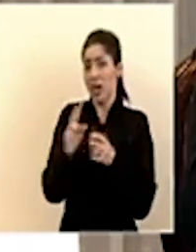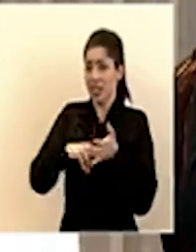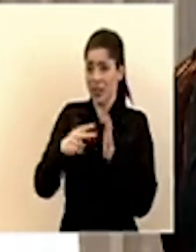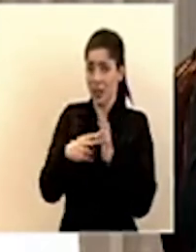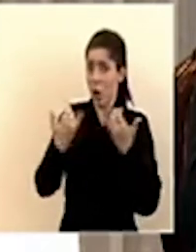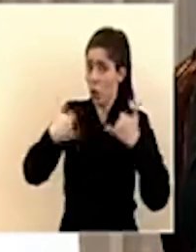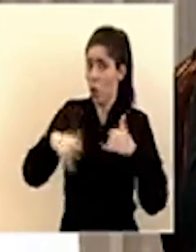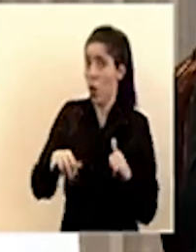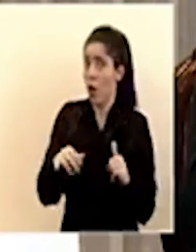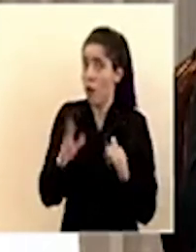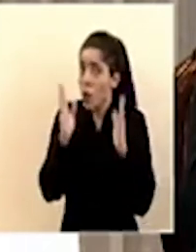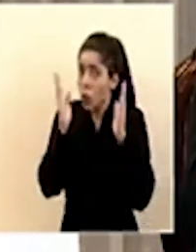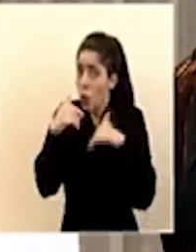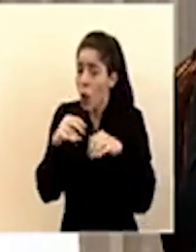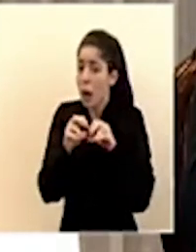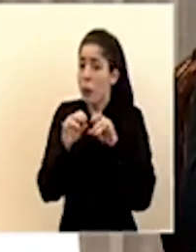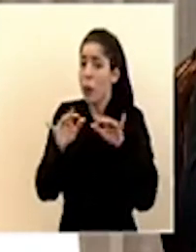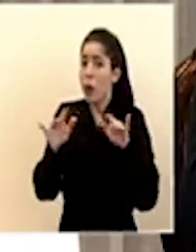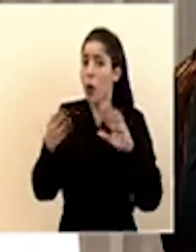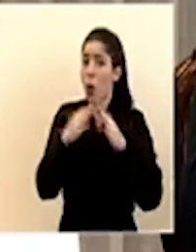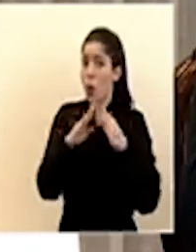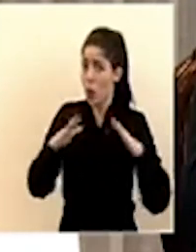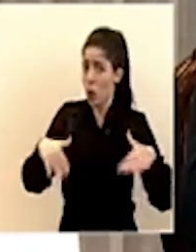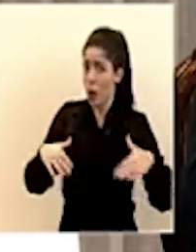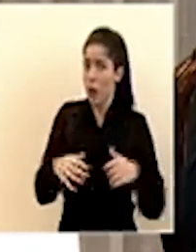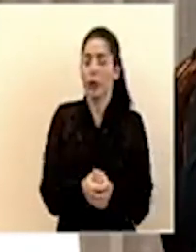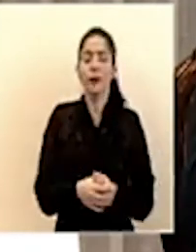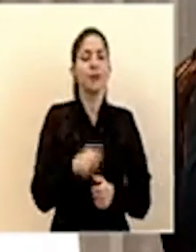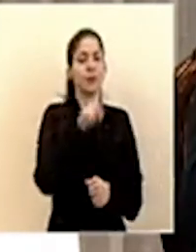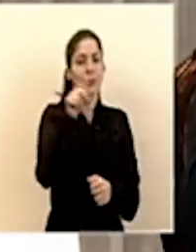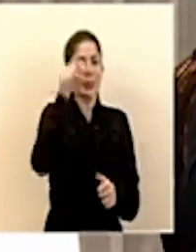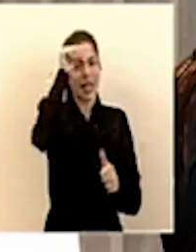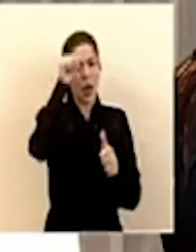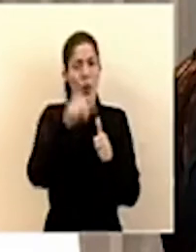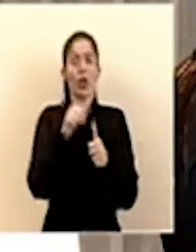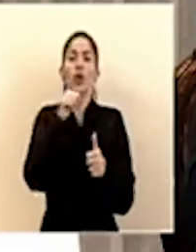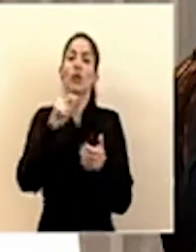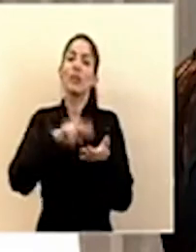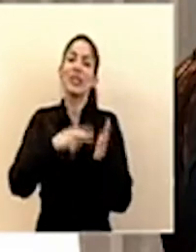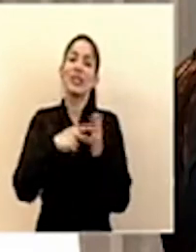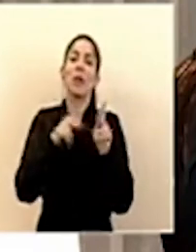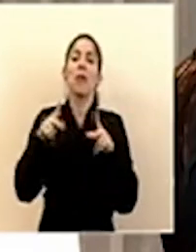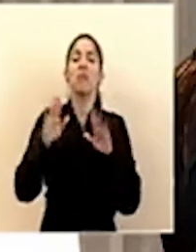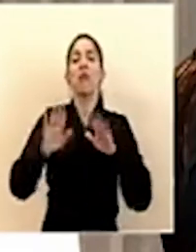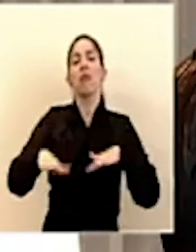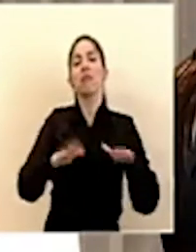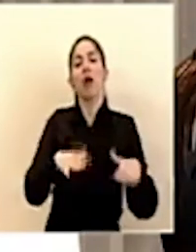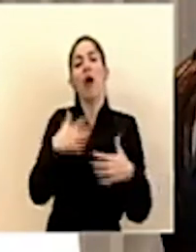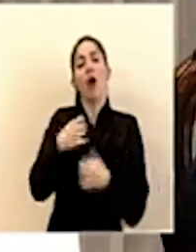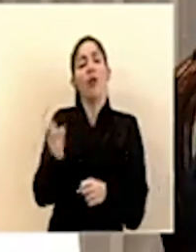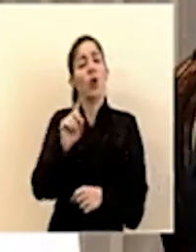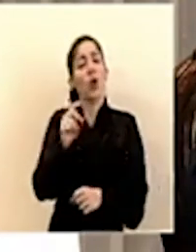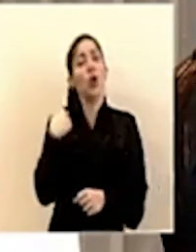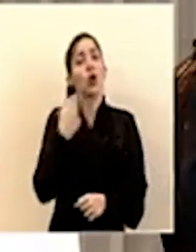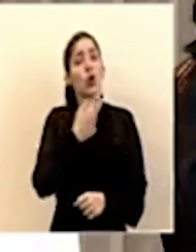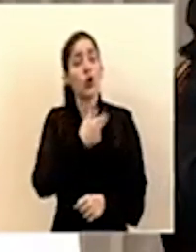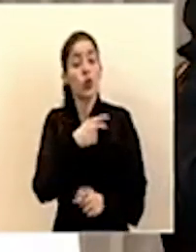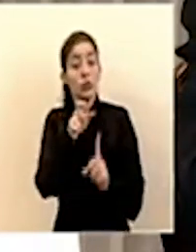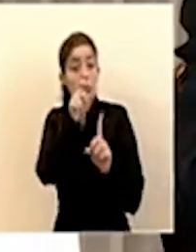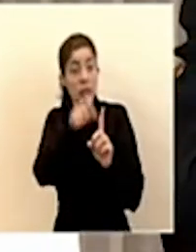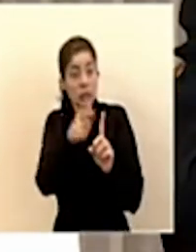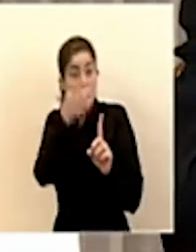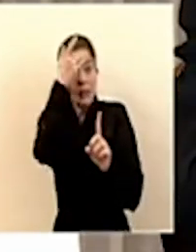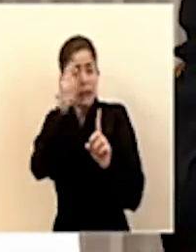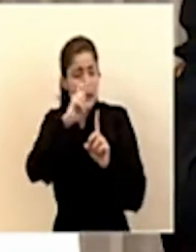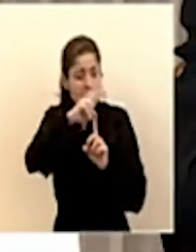se puede hablar de contagios comunitarios recordemos y eso no es para que la gente se confíe nosotros hemos hecho todo el seguimiento de los casos